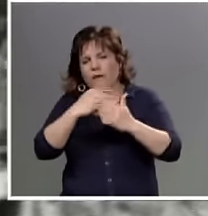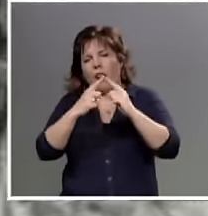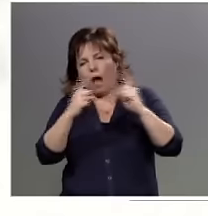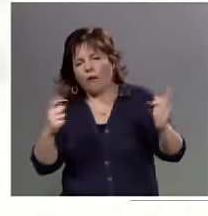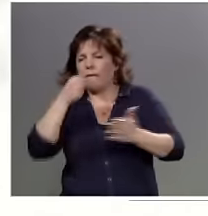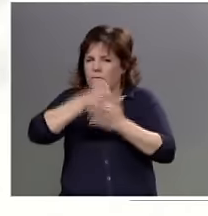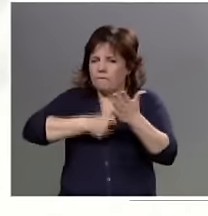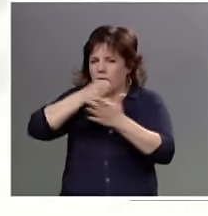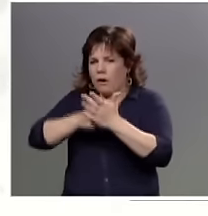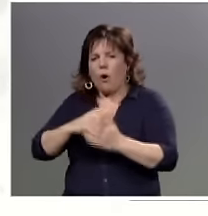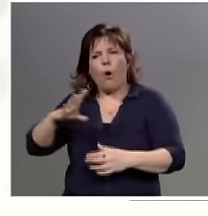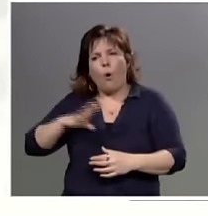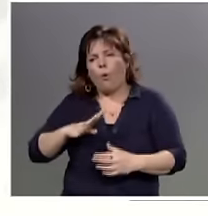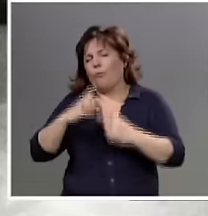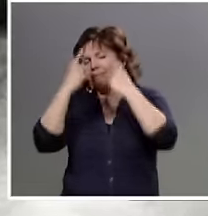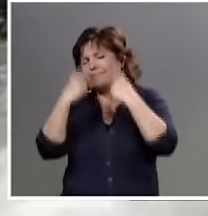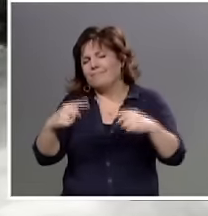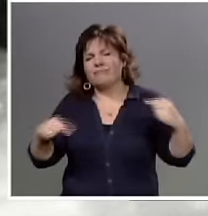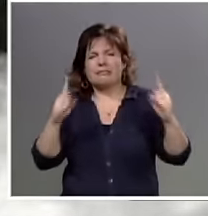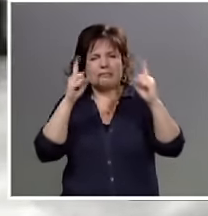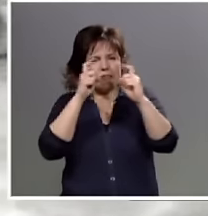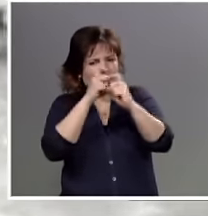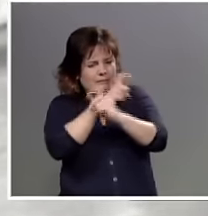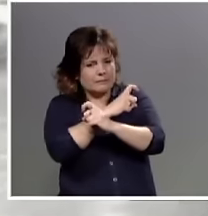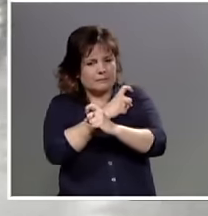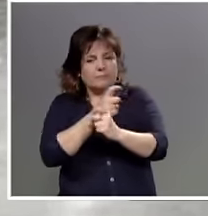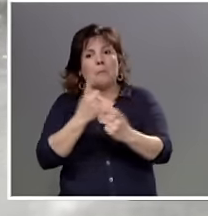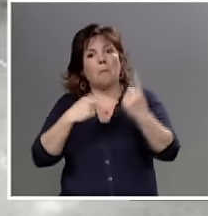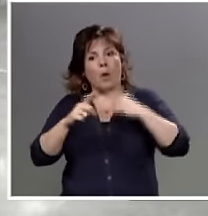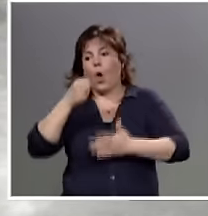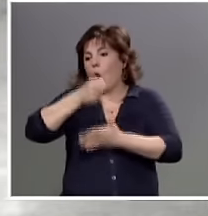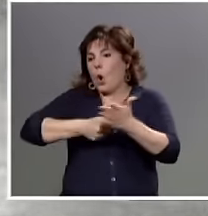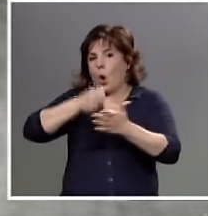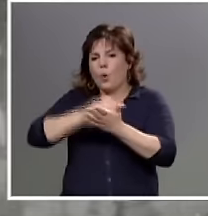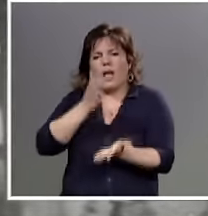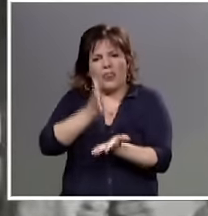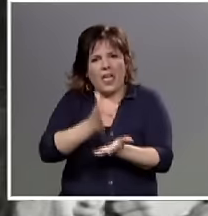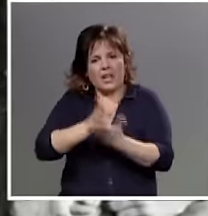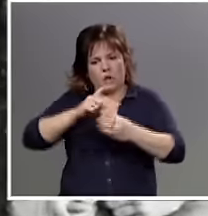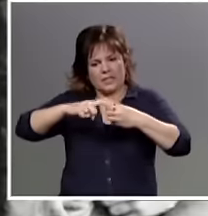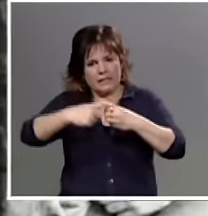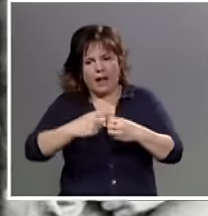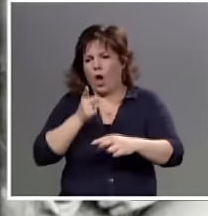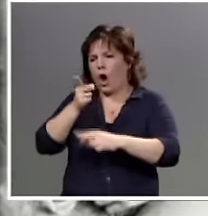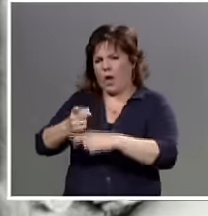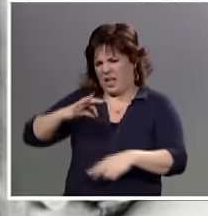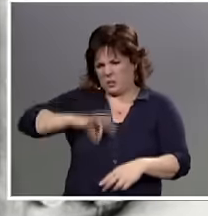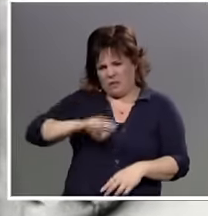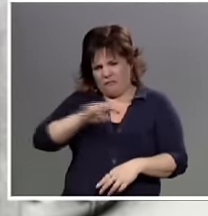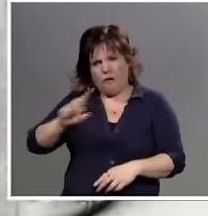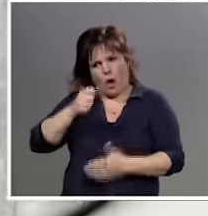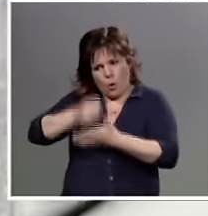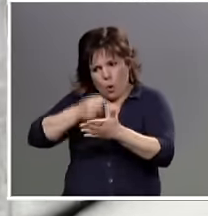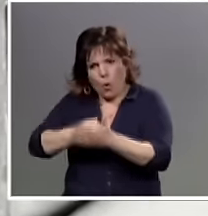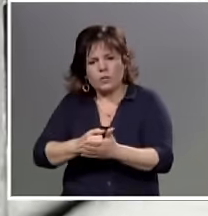donde hubo que sortear muchas dificultades. Pero la lucha por los derechos sindicales contra la congelación de salarios,